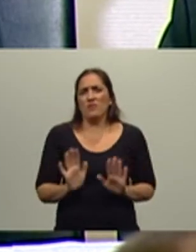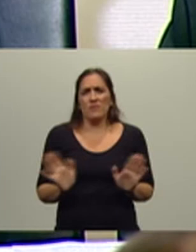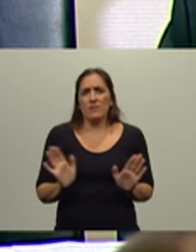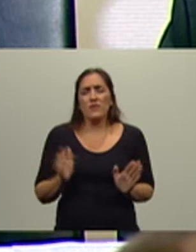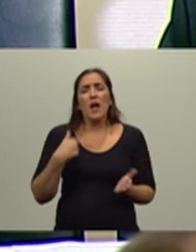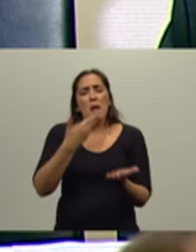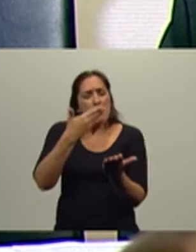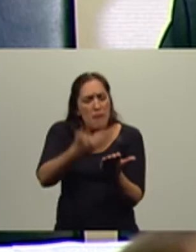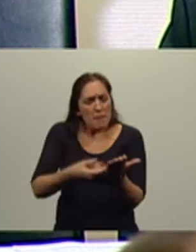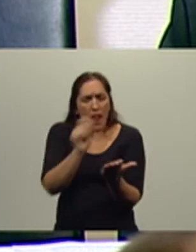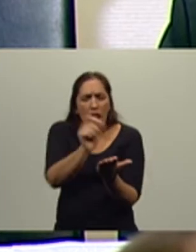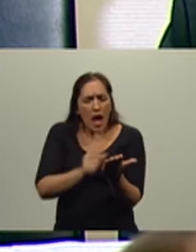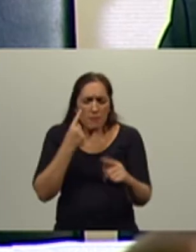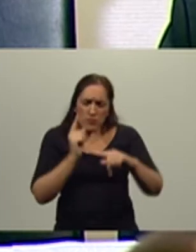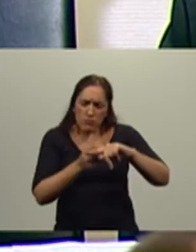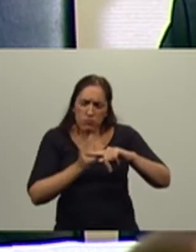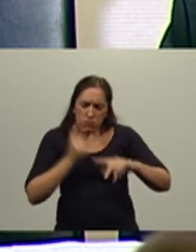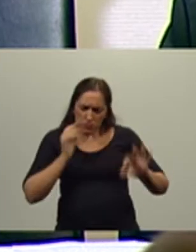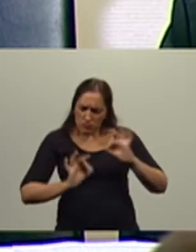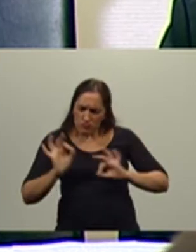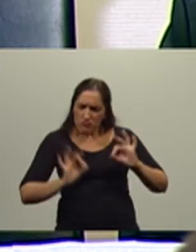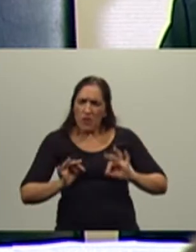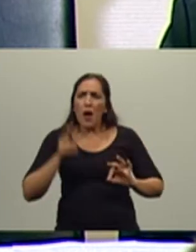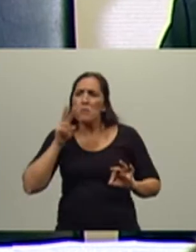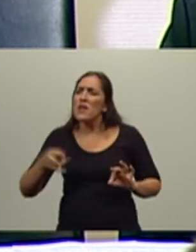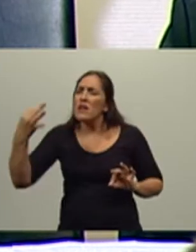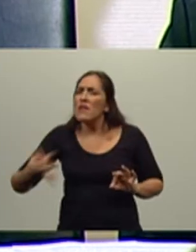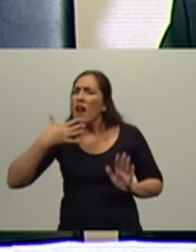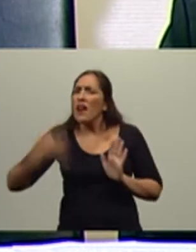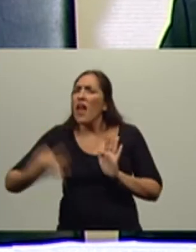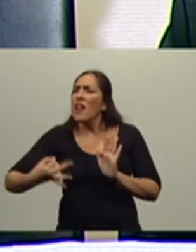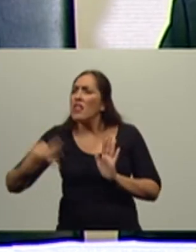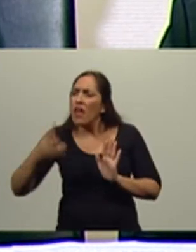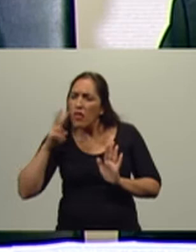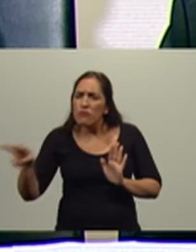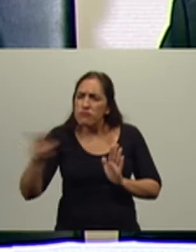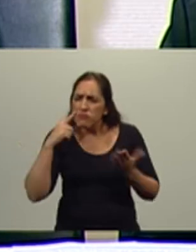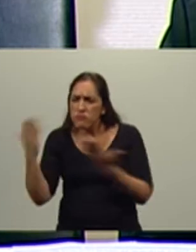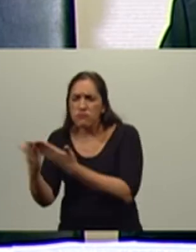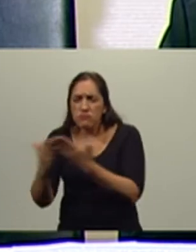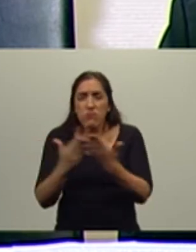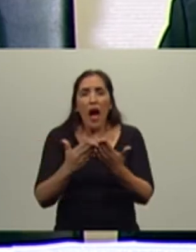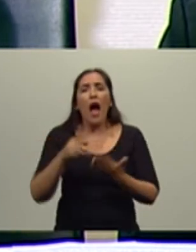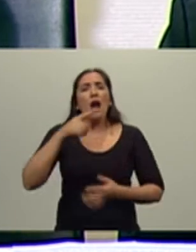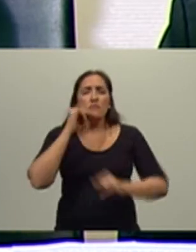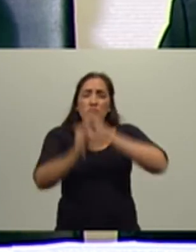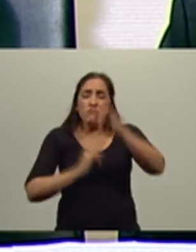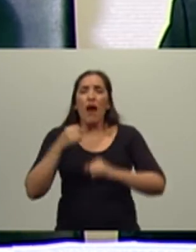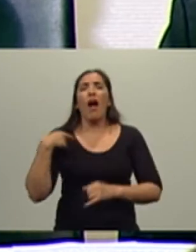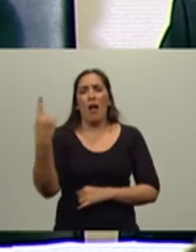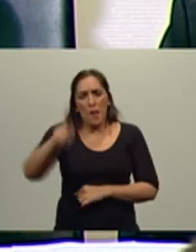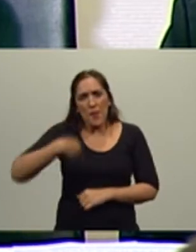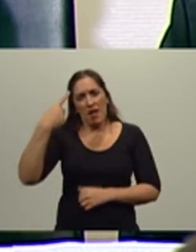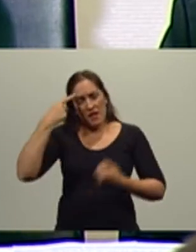lápiz y papel hacer números sobre la realidad que es la única manera de poder llegar a acuerdos. Lo demás